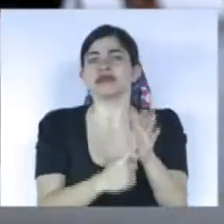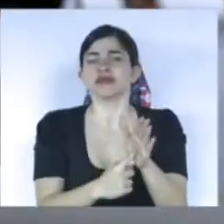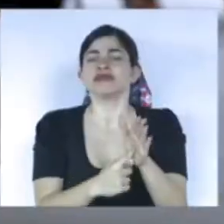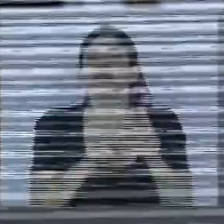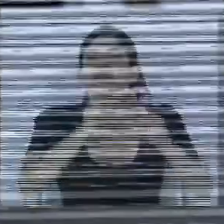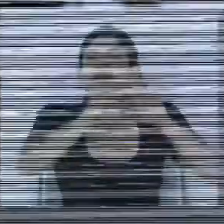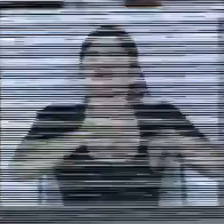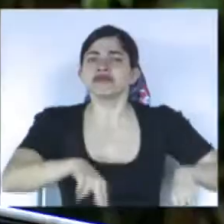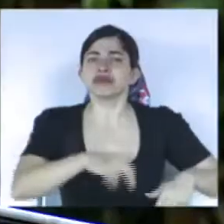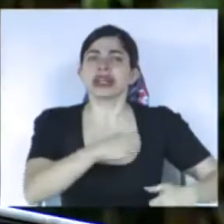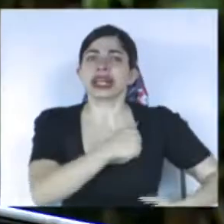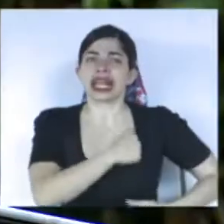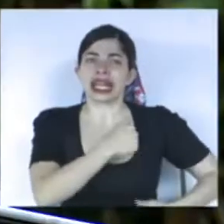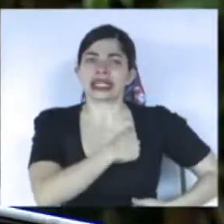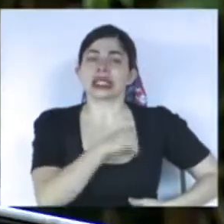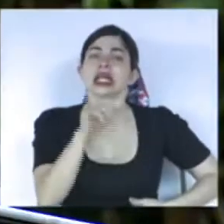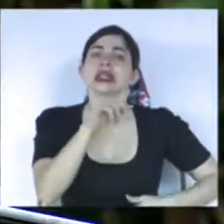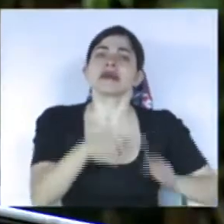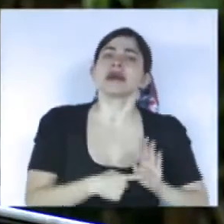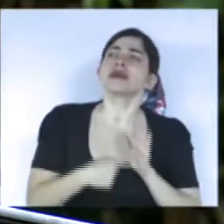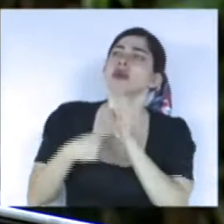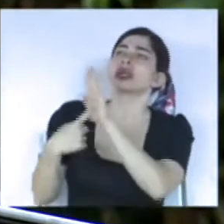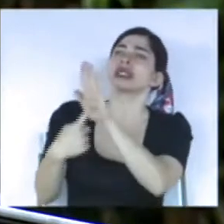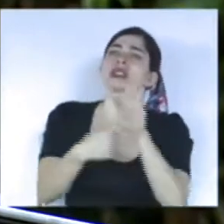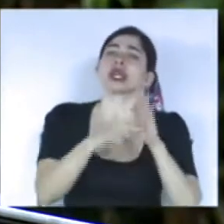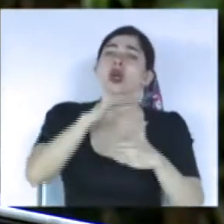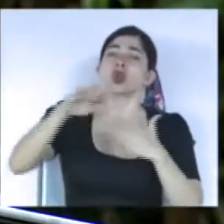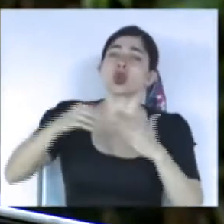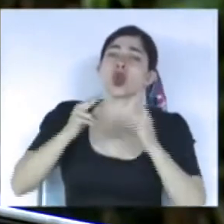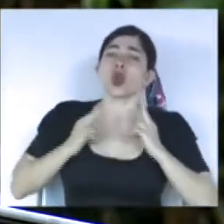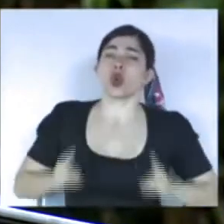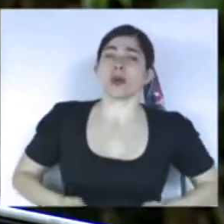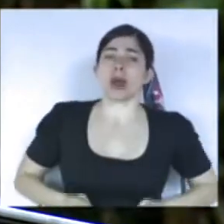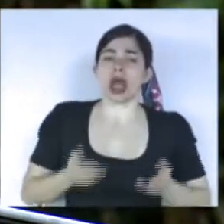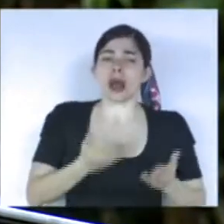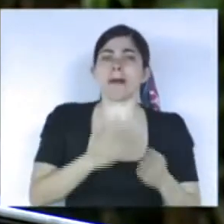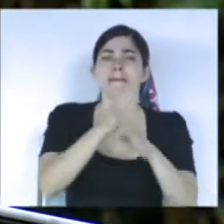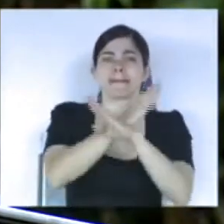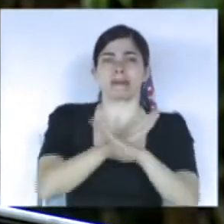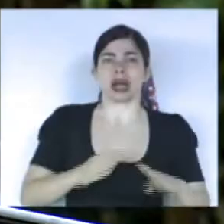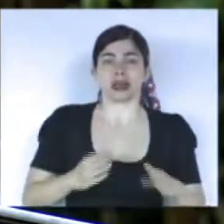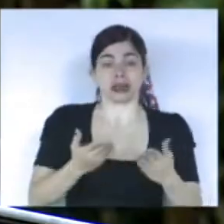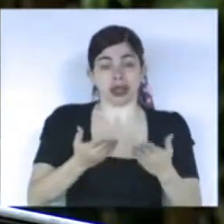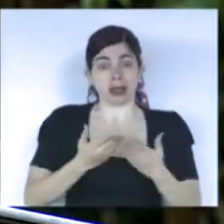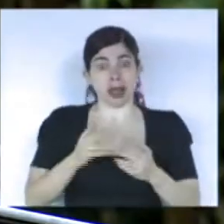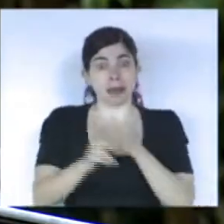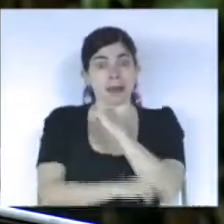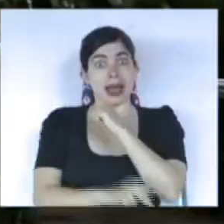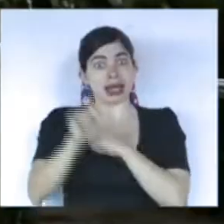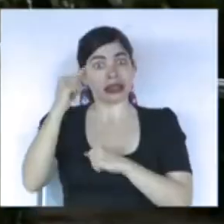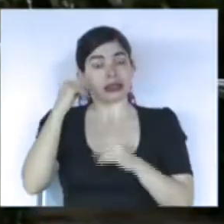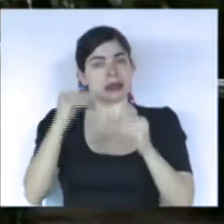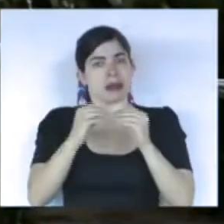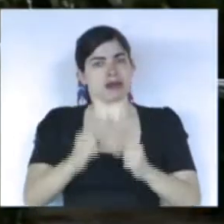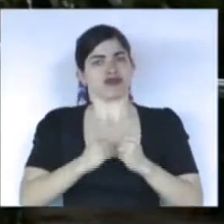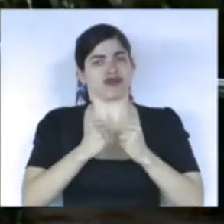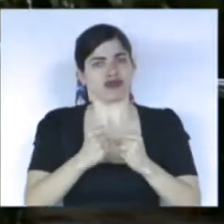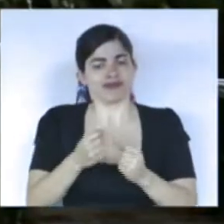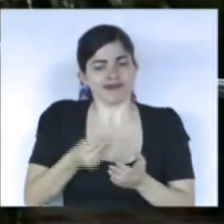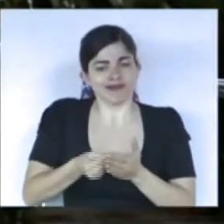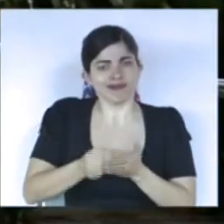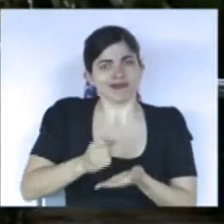paz a la humanidad. Esto también nos dio mayor solidez al Estado para la inversión social.